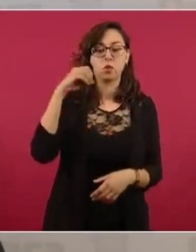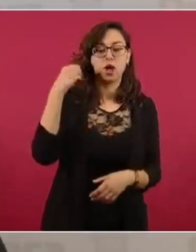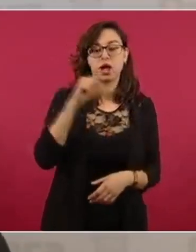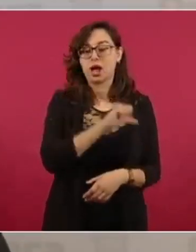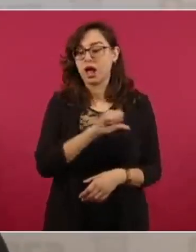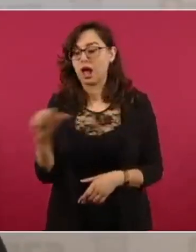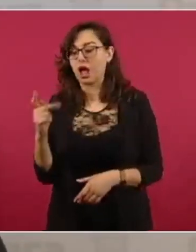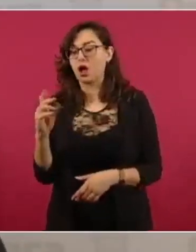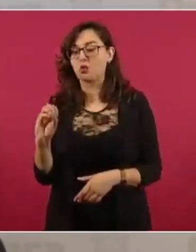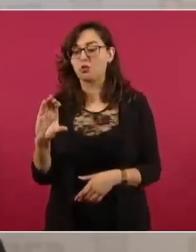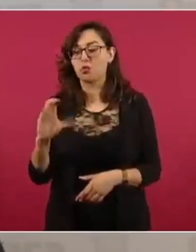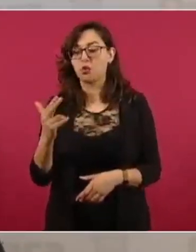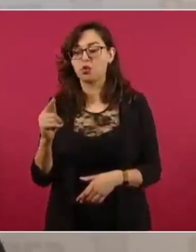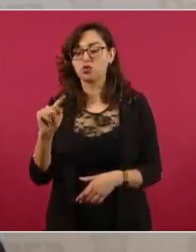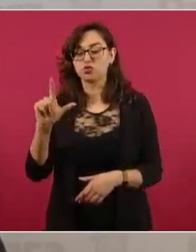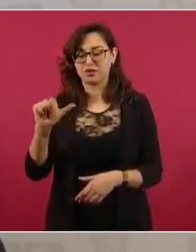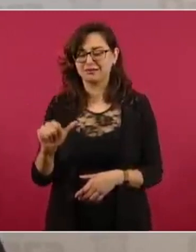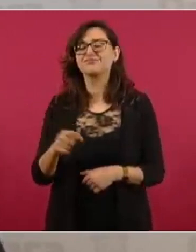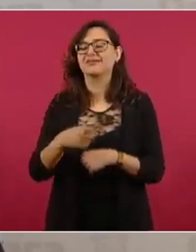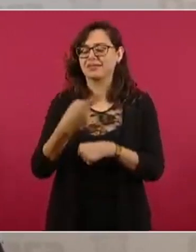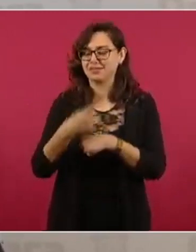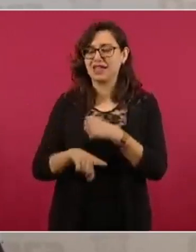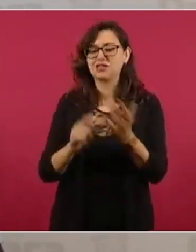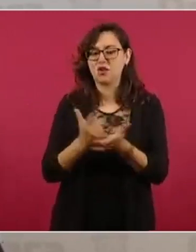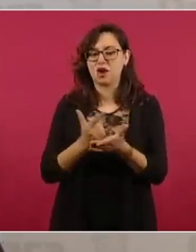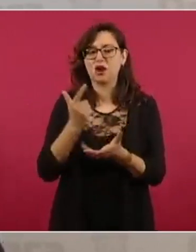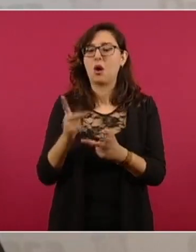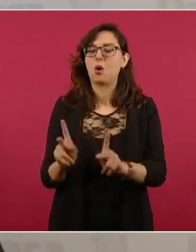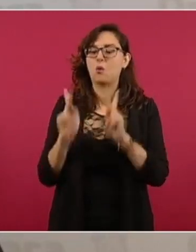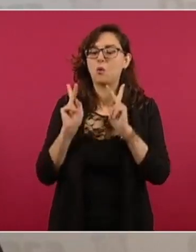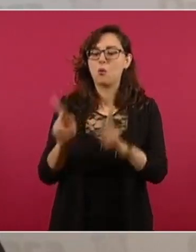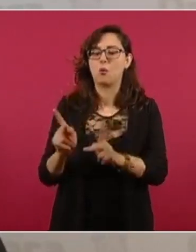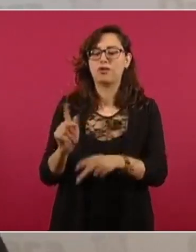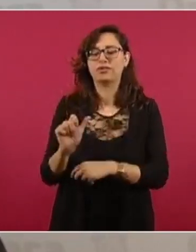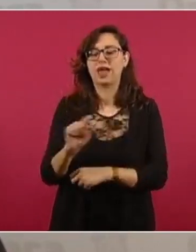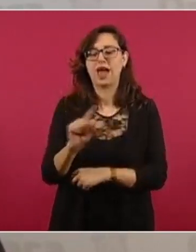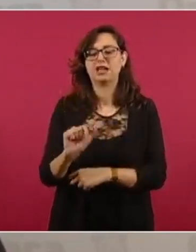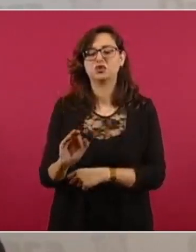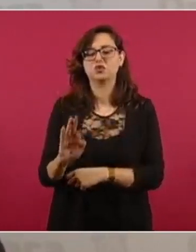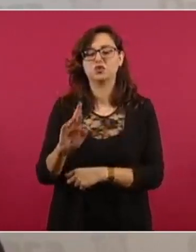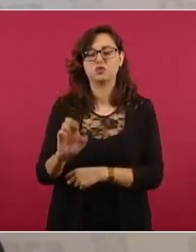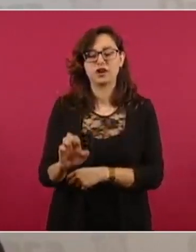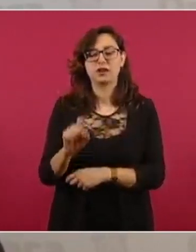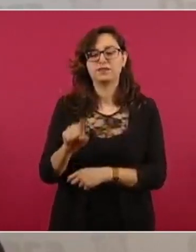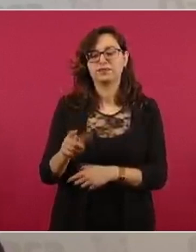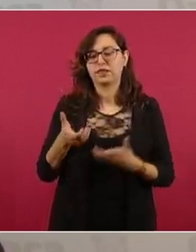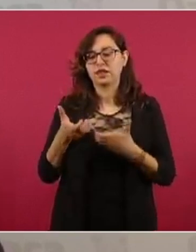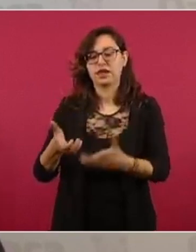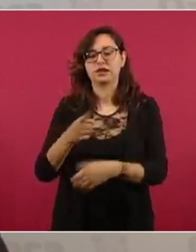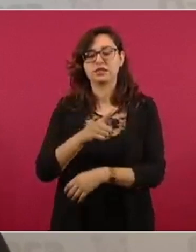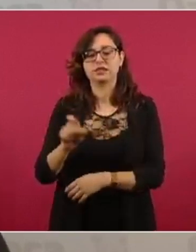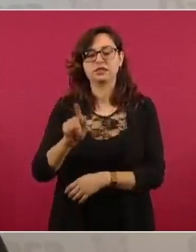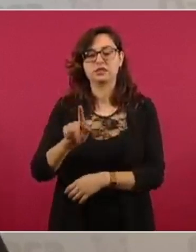Pochutla tenemos una afectación importante en un puente conocido como el puente Azufre. Esta es la carretera 175,